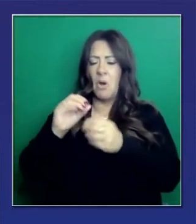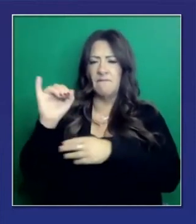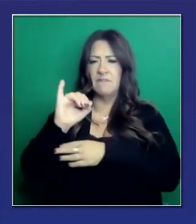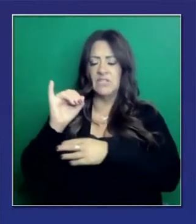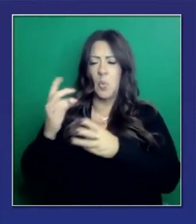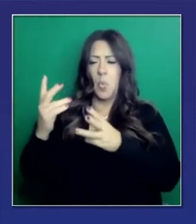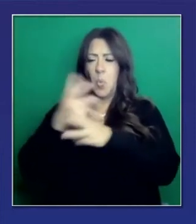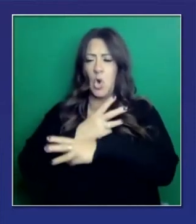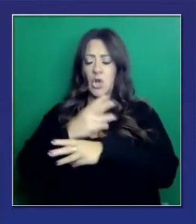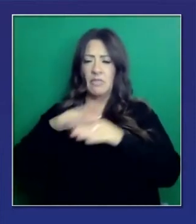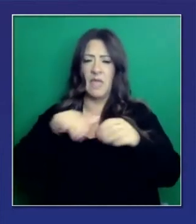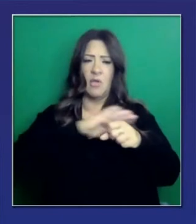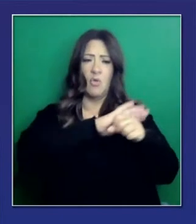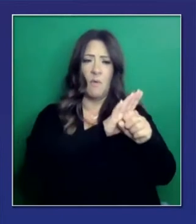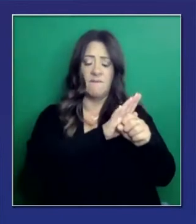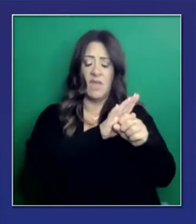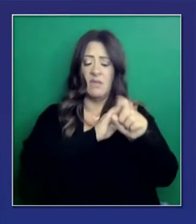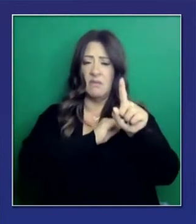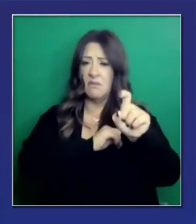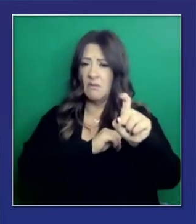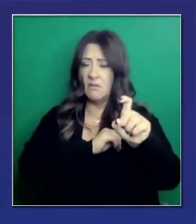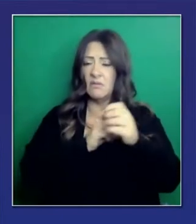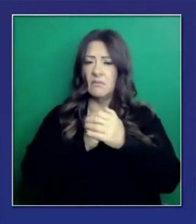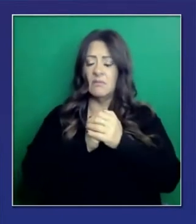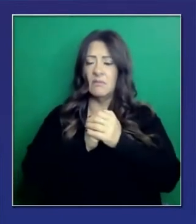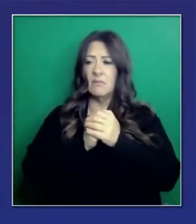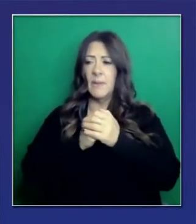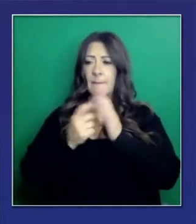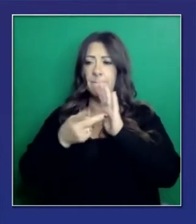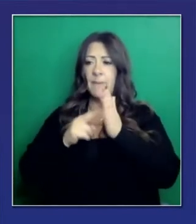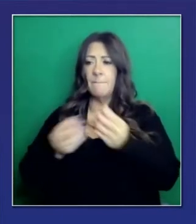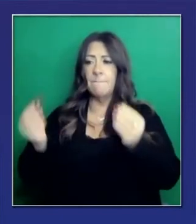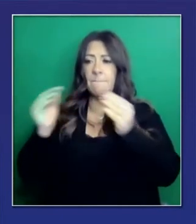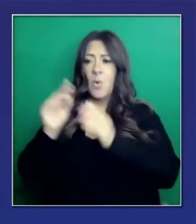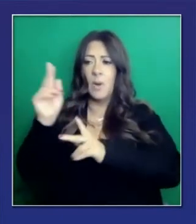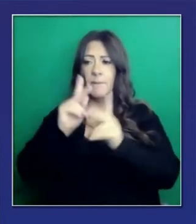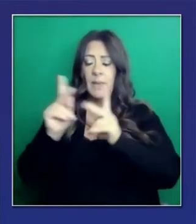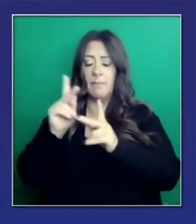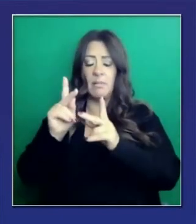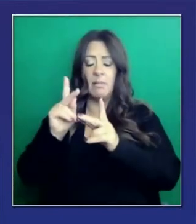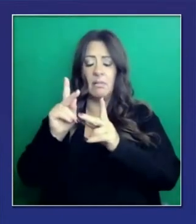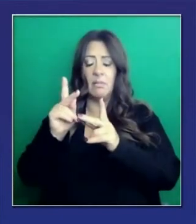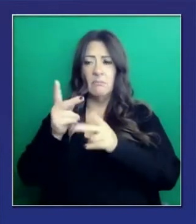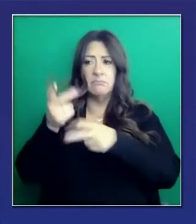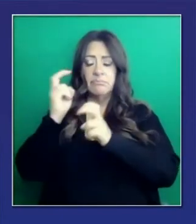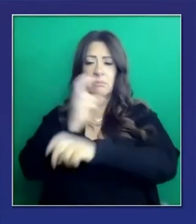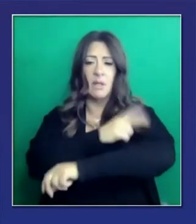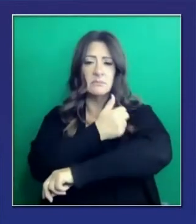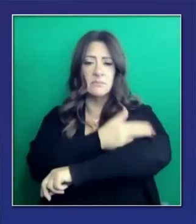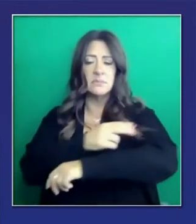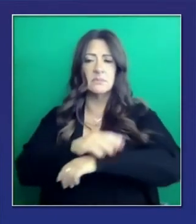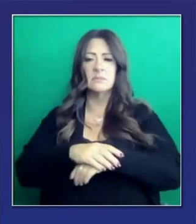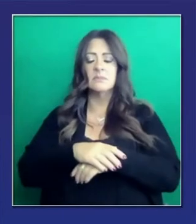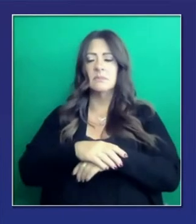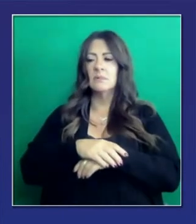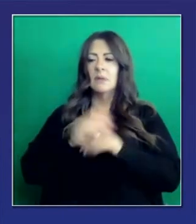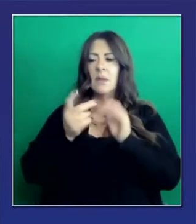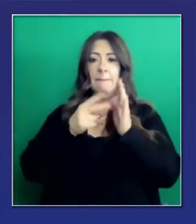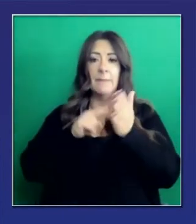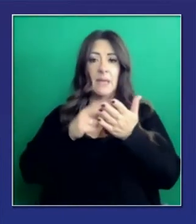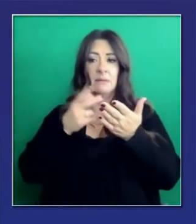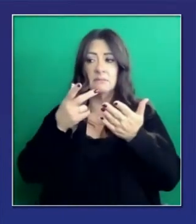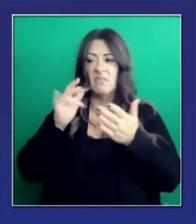son peores que la que hemos visto. Están más personas hospitalizadas. Es más difícil controlar los síntomas